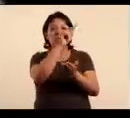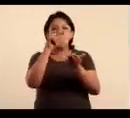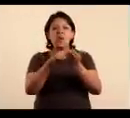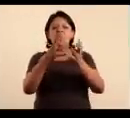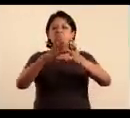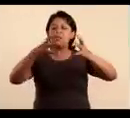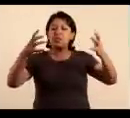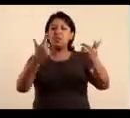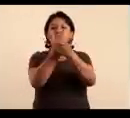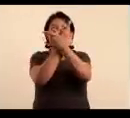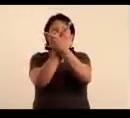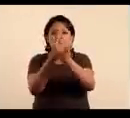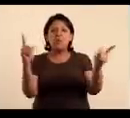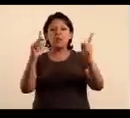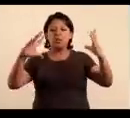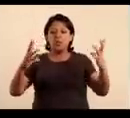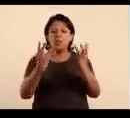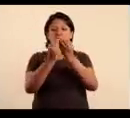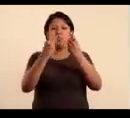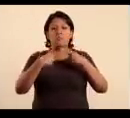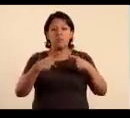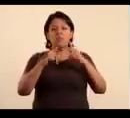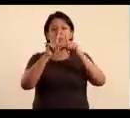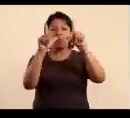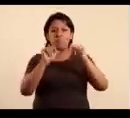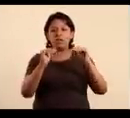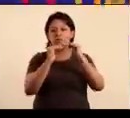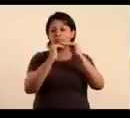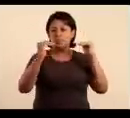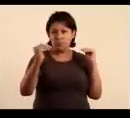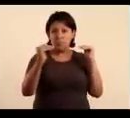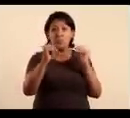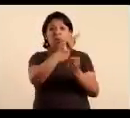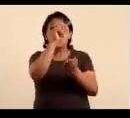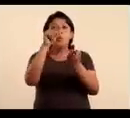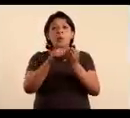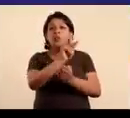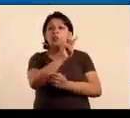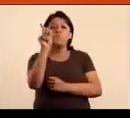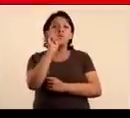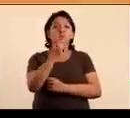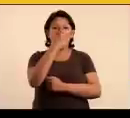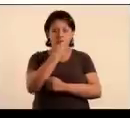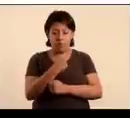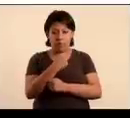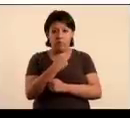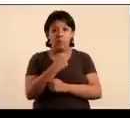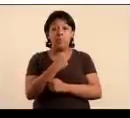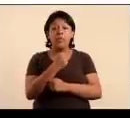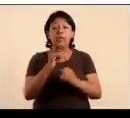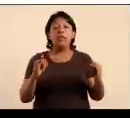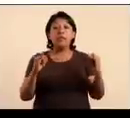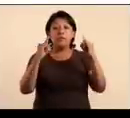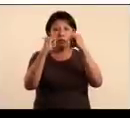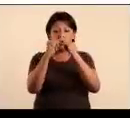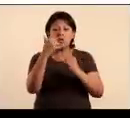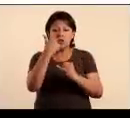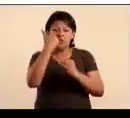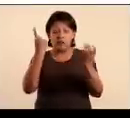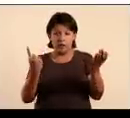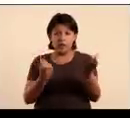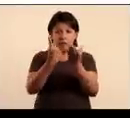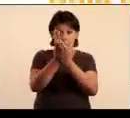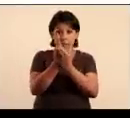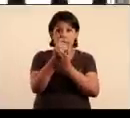la libertad, la cohesión social, la paz y la igualdad. Un lugar para todos y todas. La institución comprometida con la inclusión,